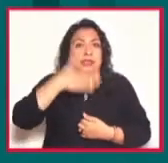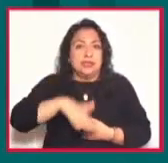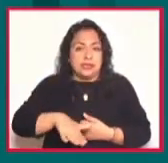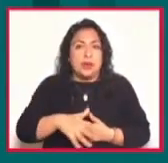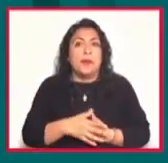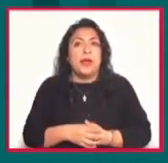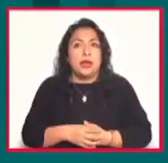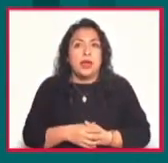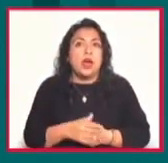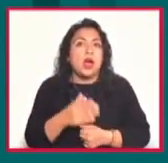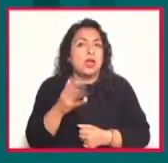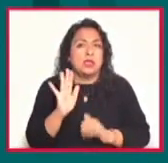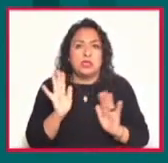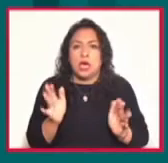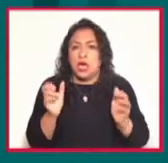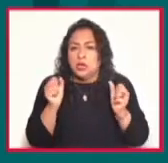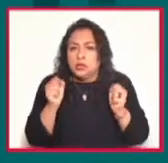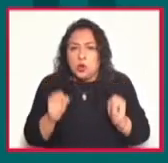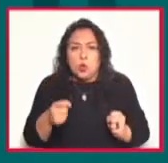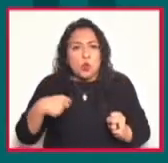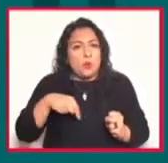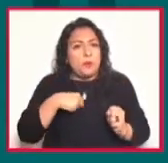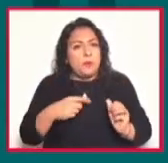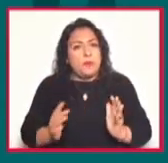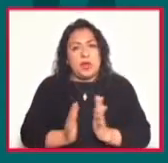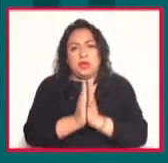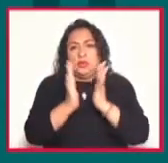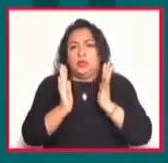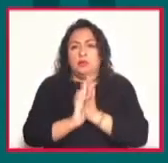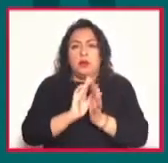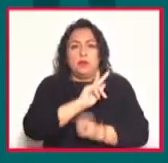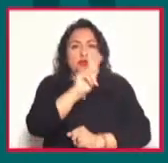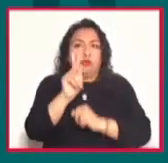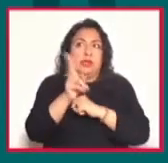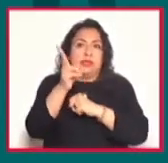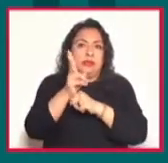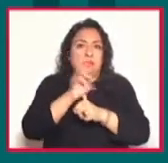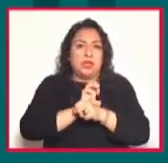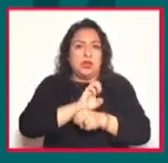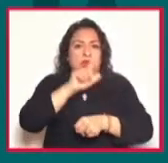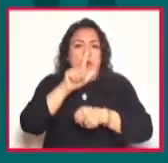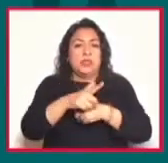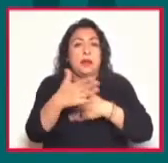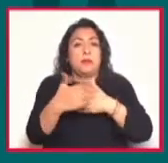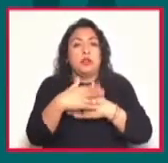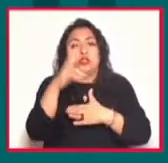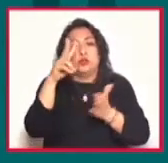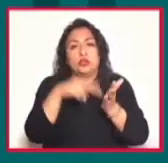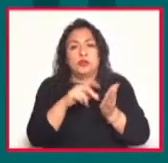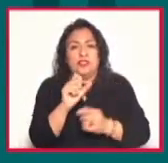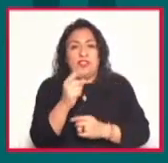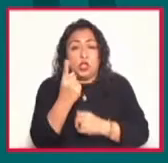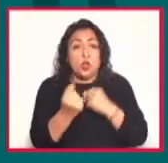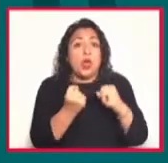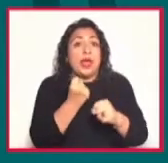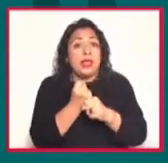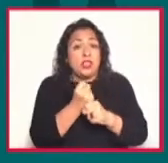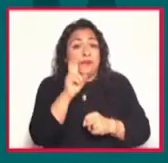estamos confirmando nuestra participación como país invitado de honor en dos mil veintiuno. Un año que es especialmente